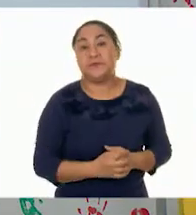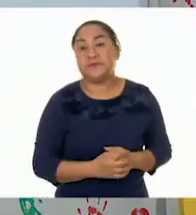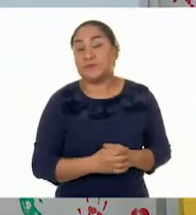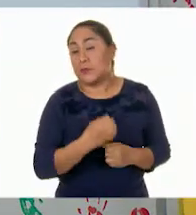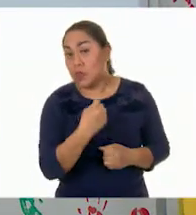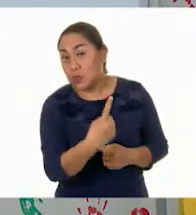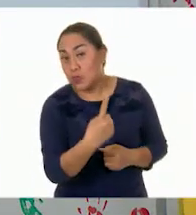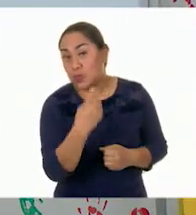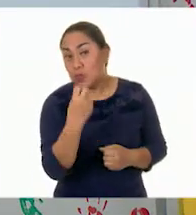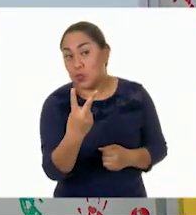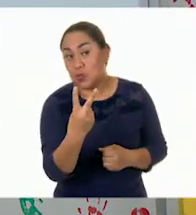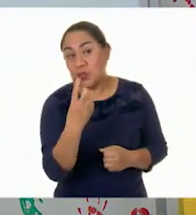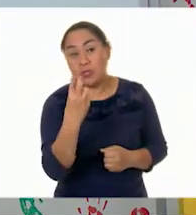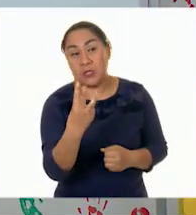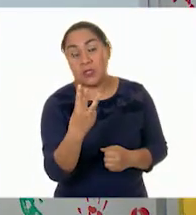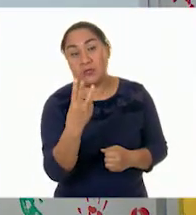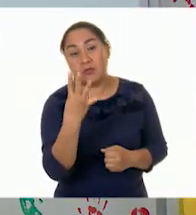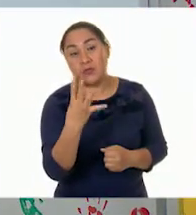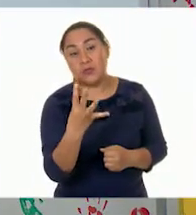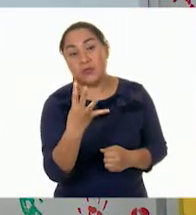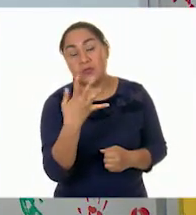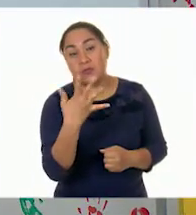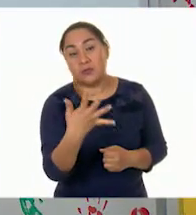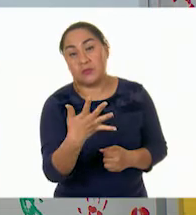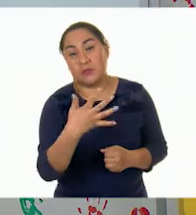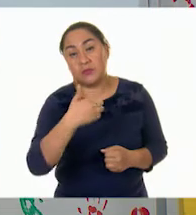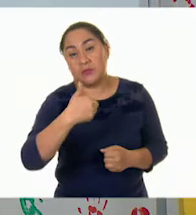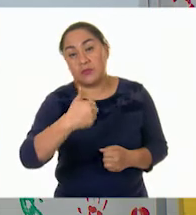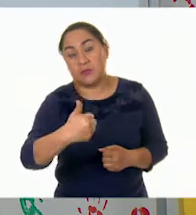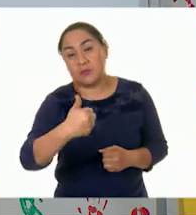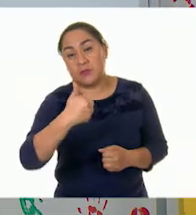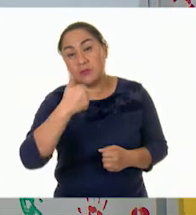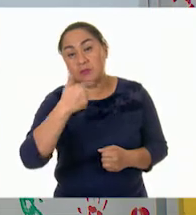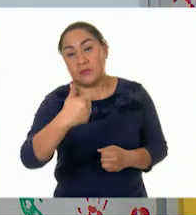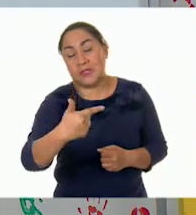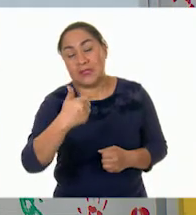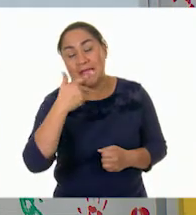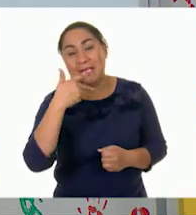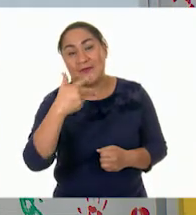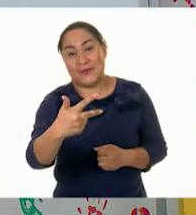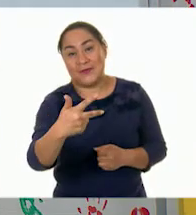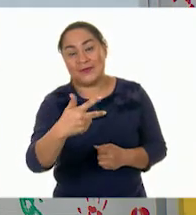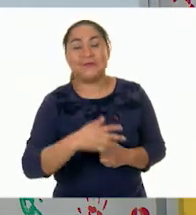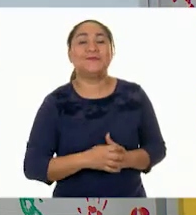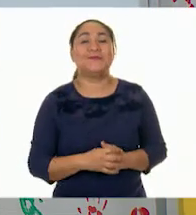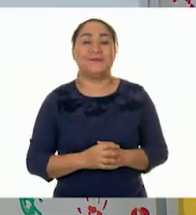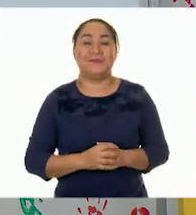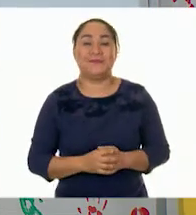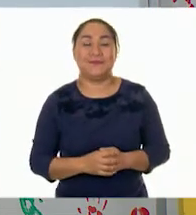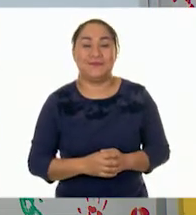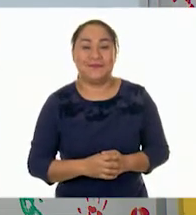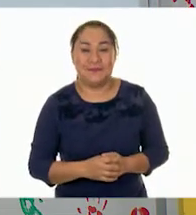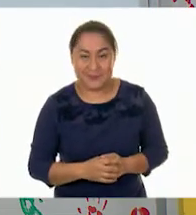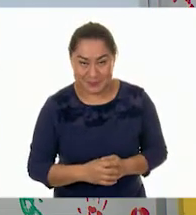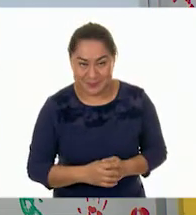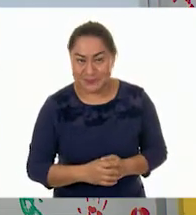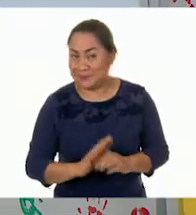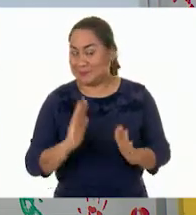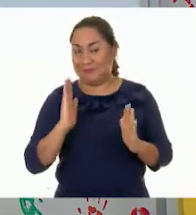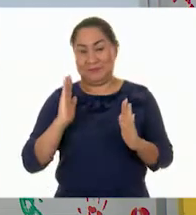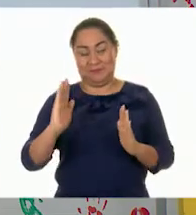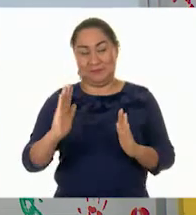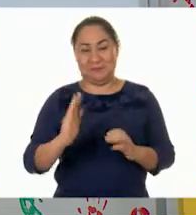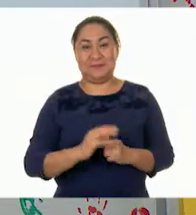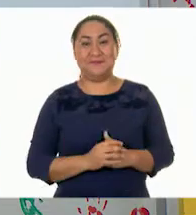Uno, dos, tres, cuatro, cinco, seis, siete y ocho. Hasta aquí